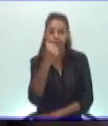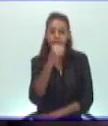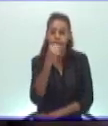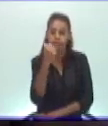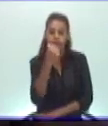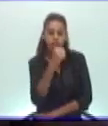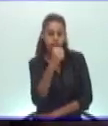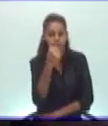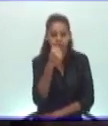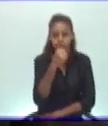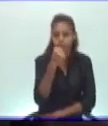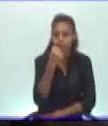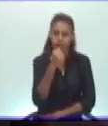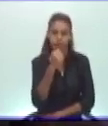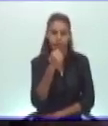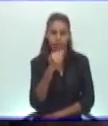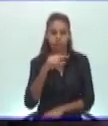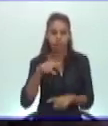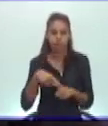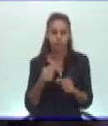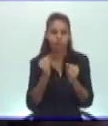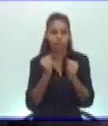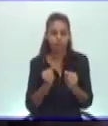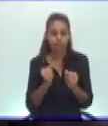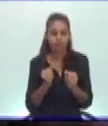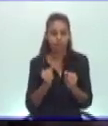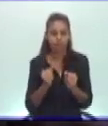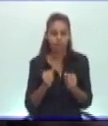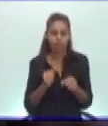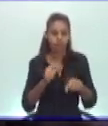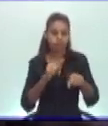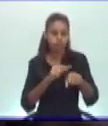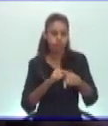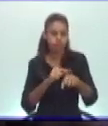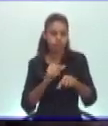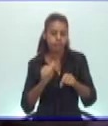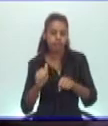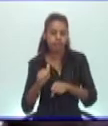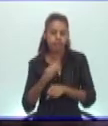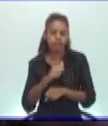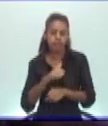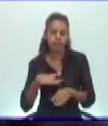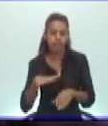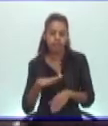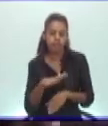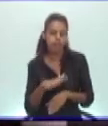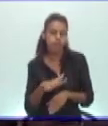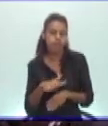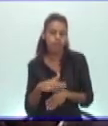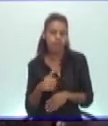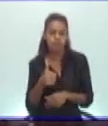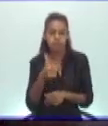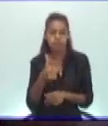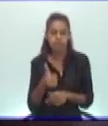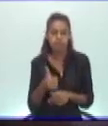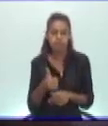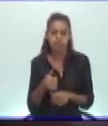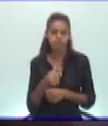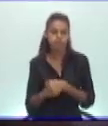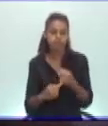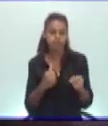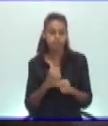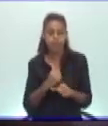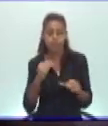el alcohol cuando se utiliza hay que utilizarlo en forma social, en forma correcta. Pero bueno, había personas que usaban mal el alcohol